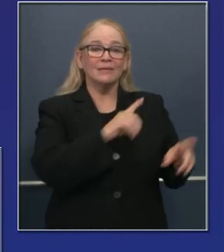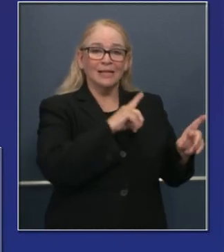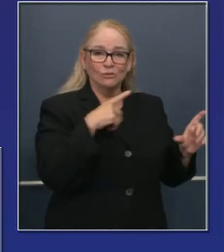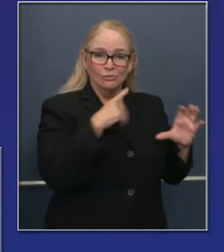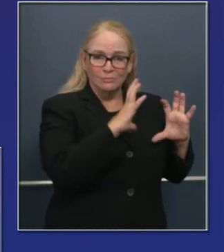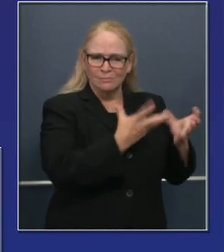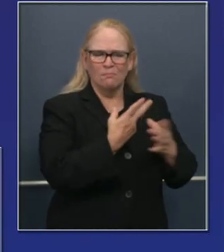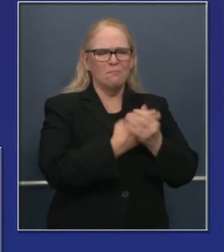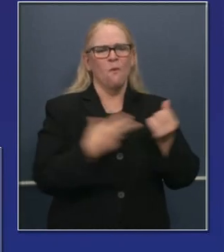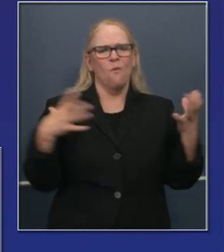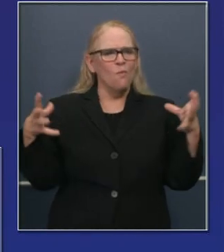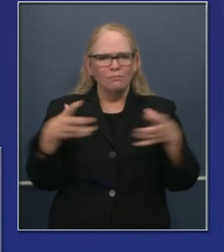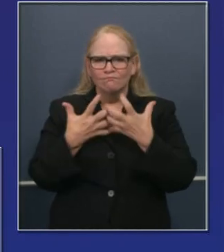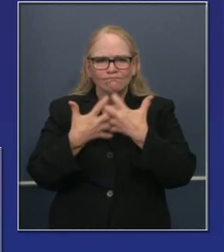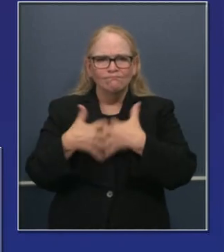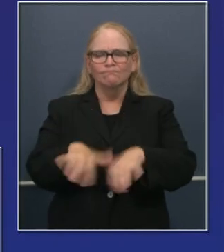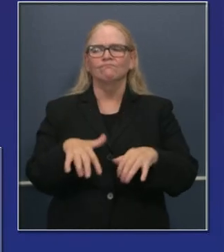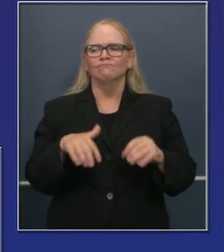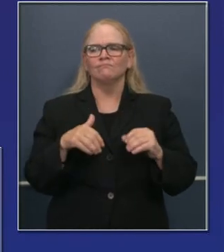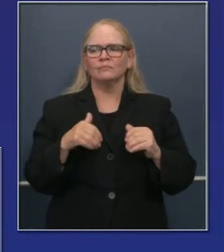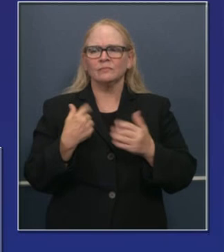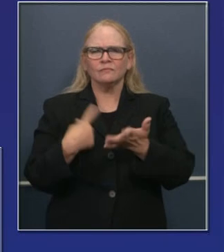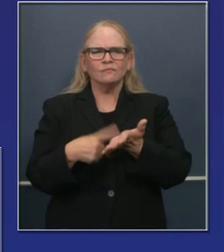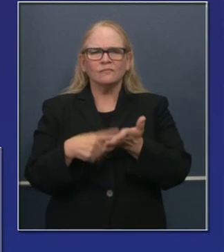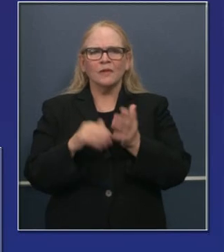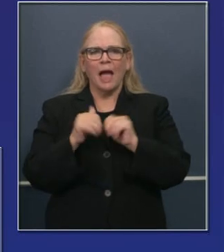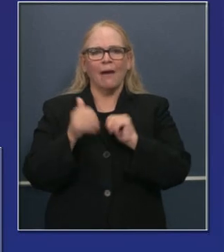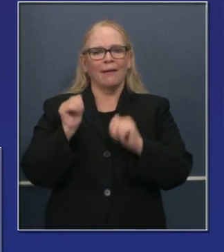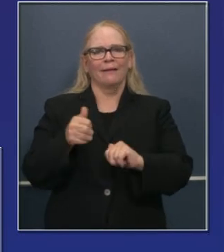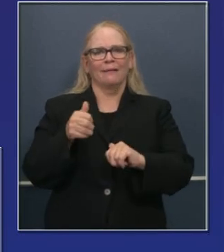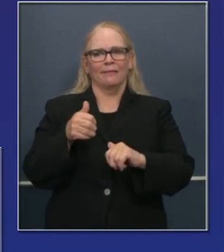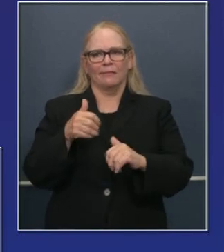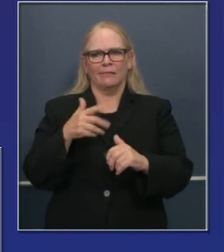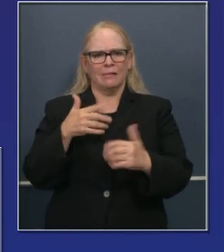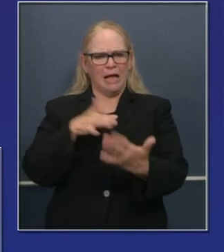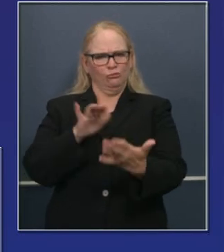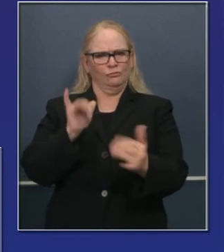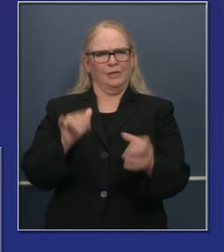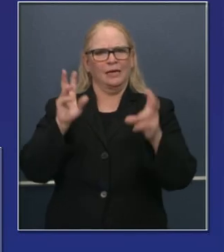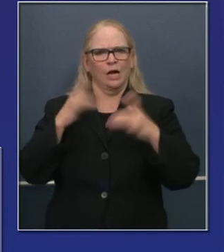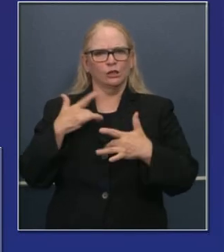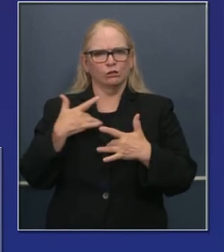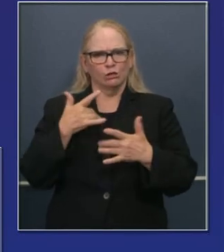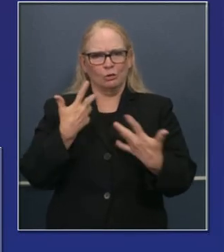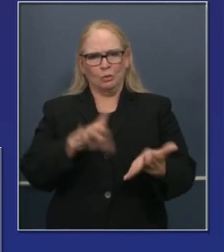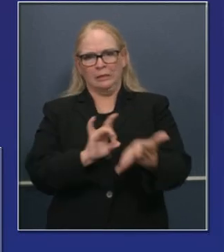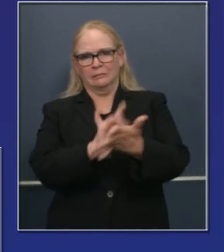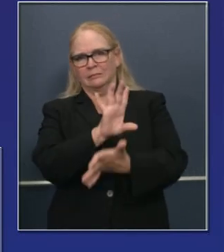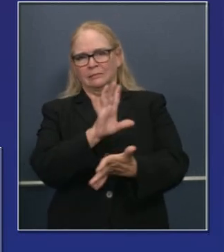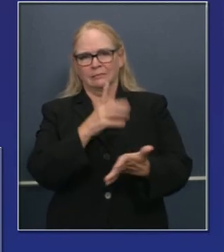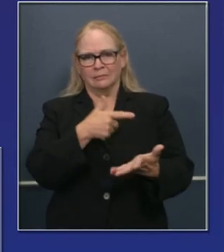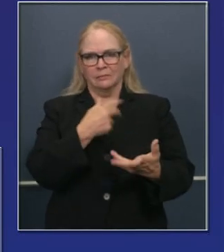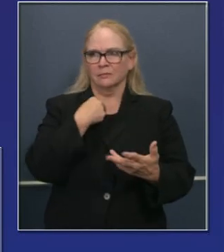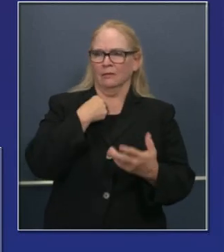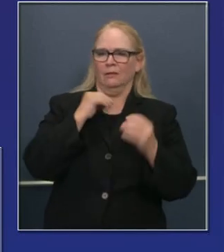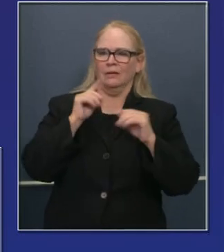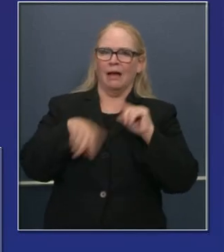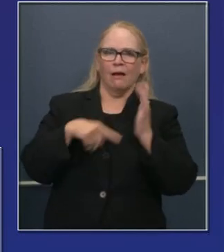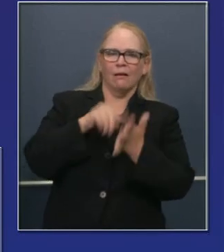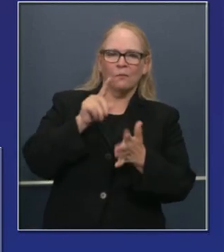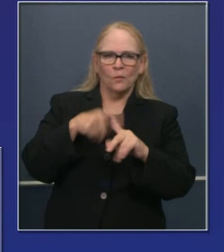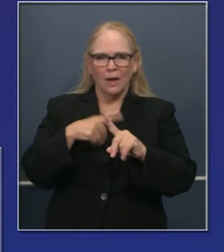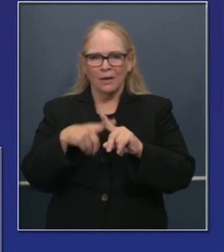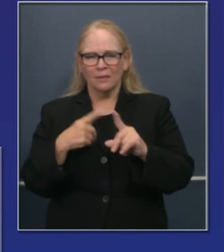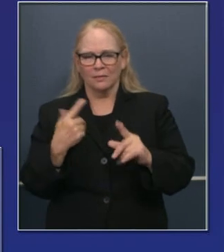solo líderes de la legislación, para formular una estrategia, para abordar esta preocupación muy real, destacada por la falta